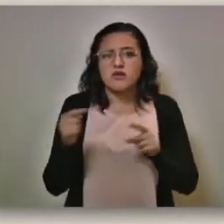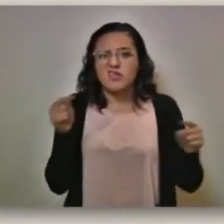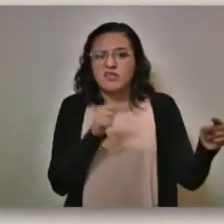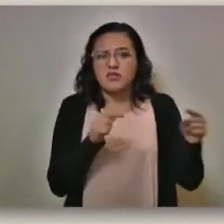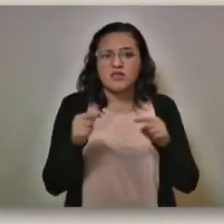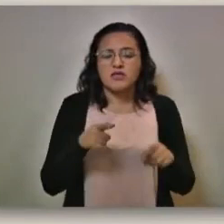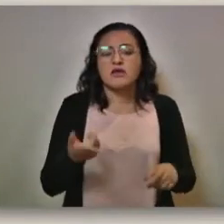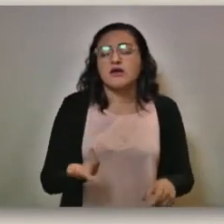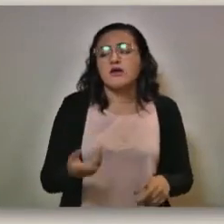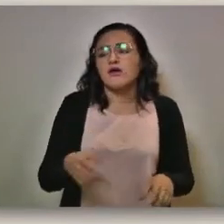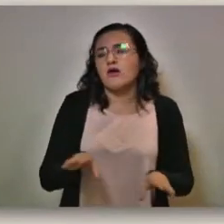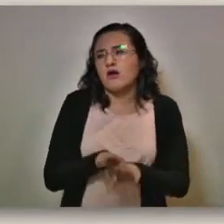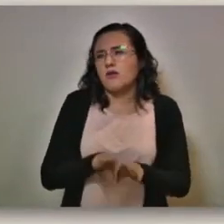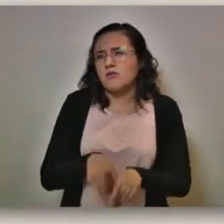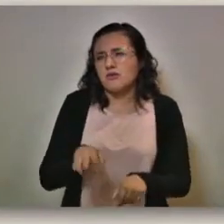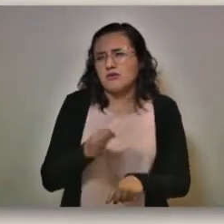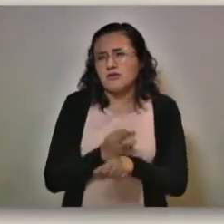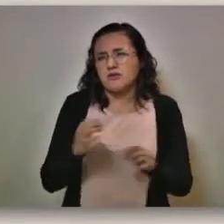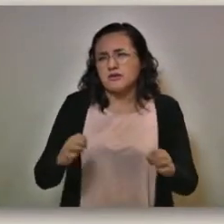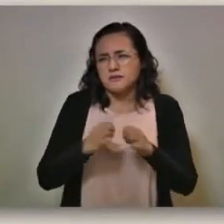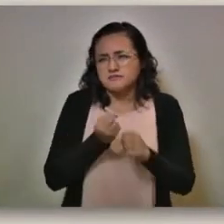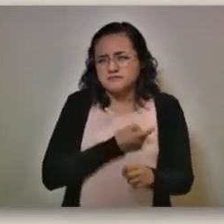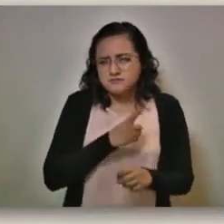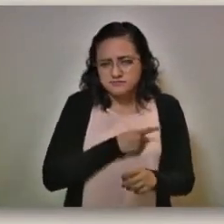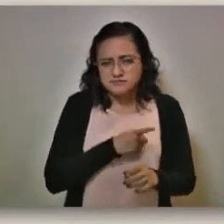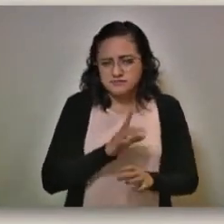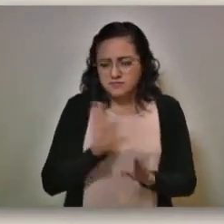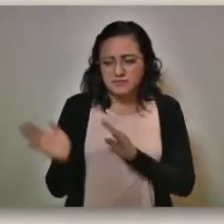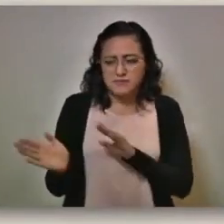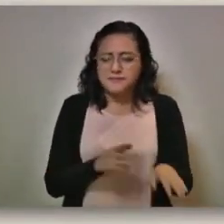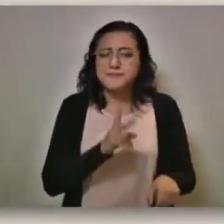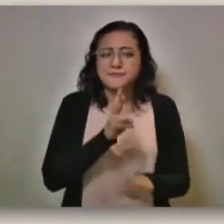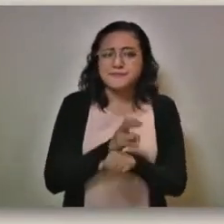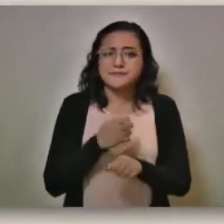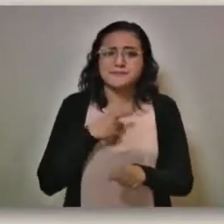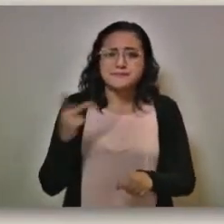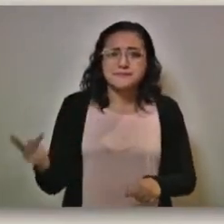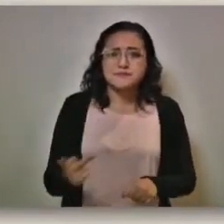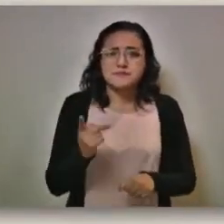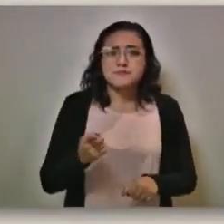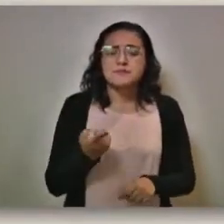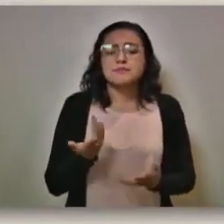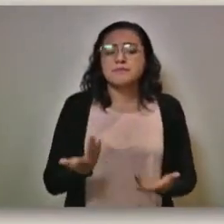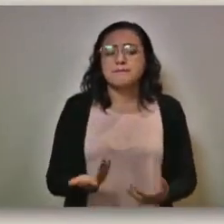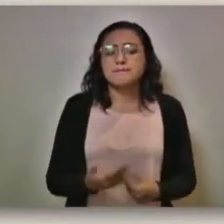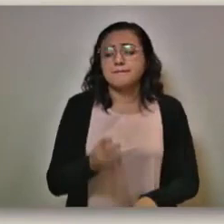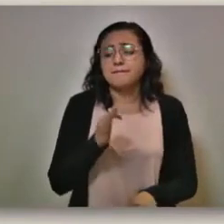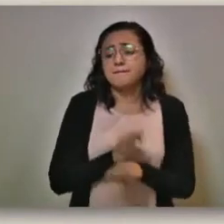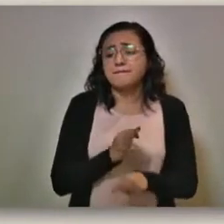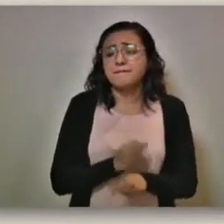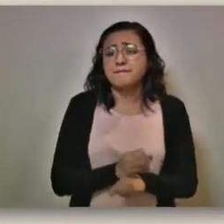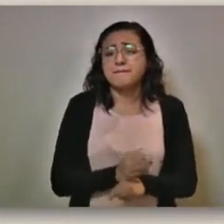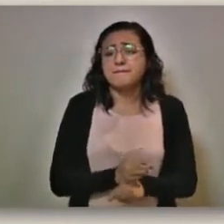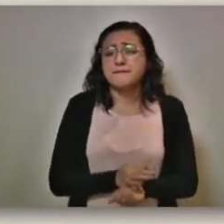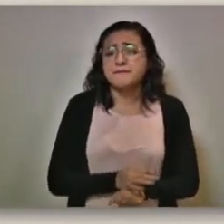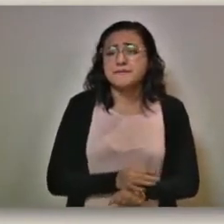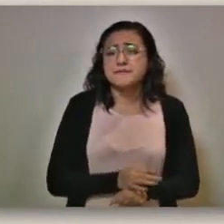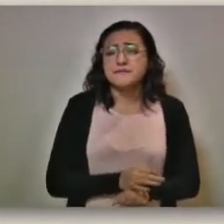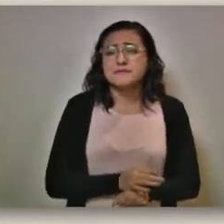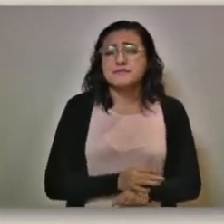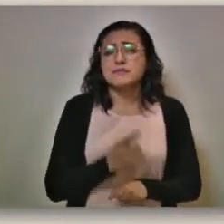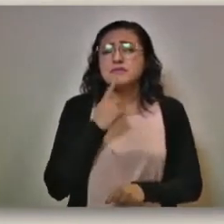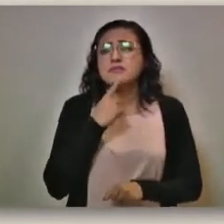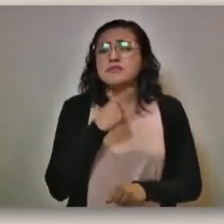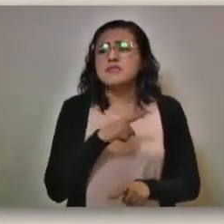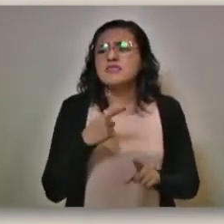tema de la pandemia o cómo está este tema. Por otra parte, también preguntarle. Este, nos dio un reporte con una